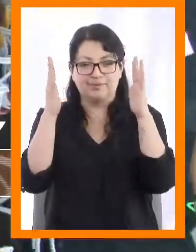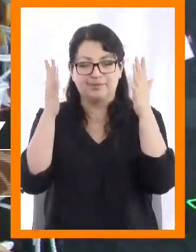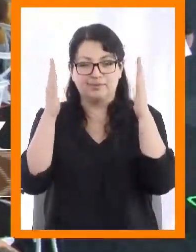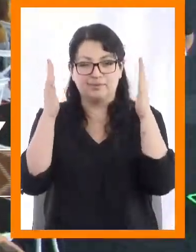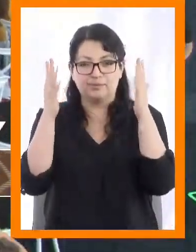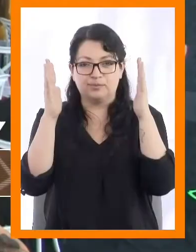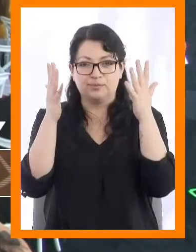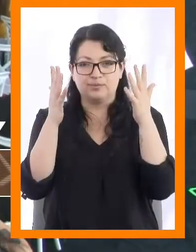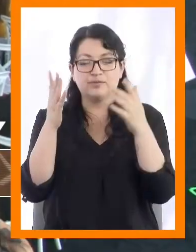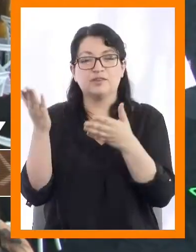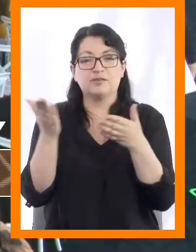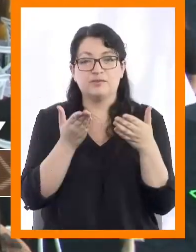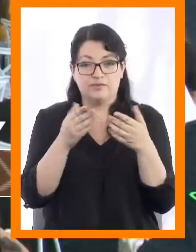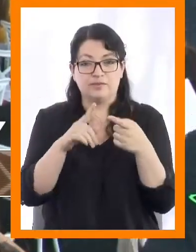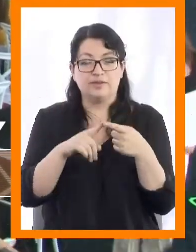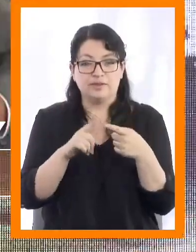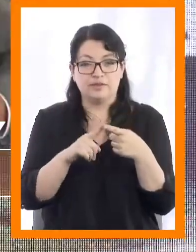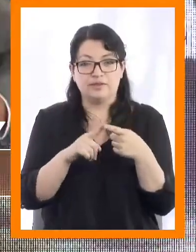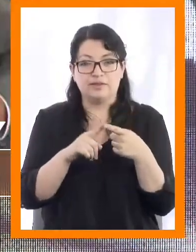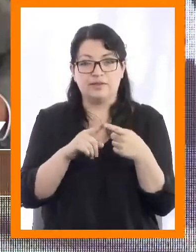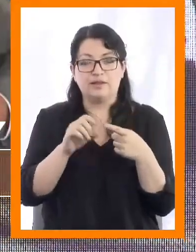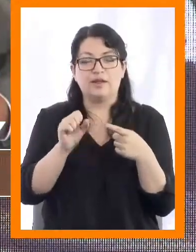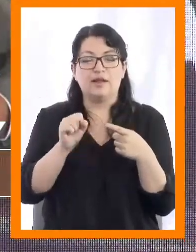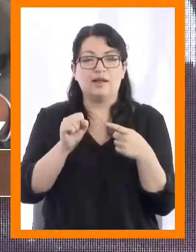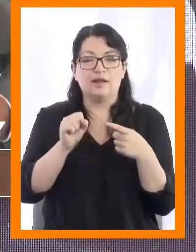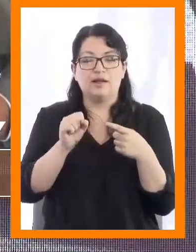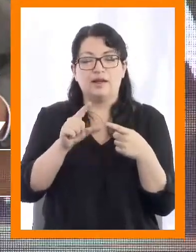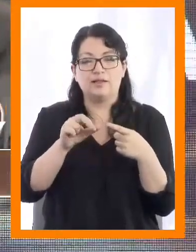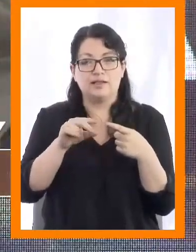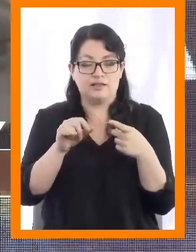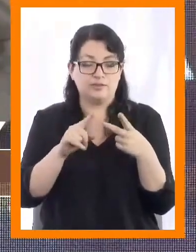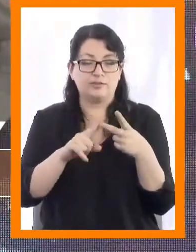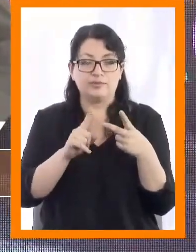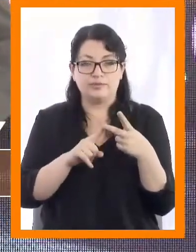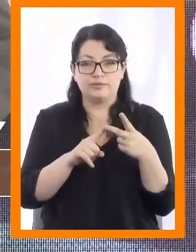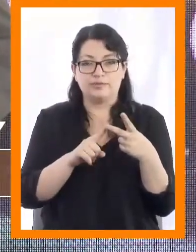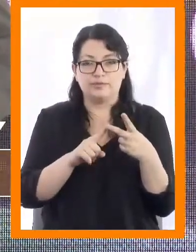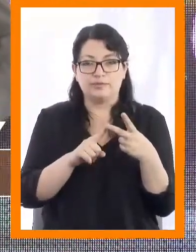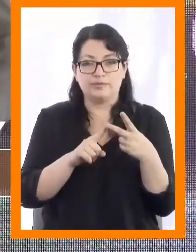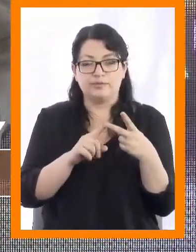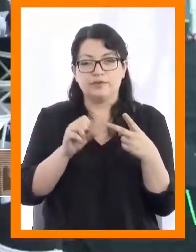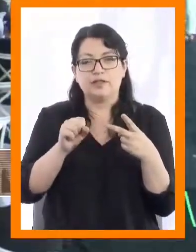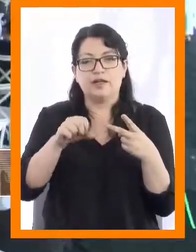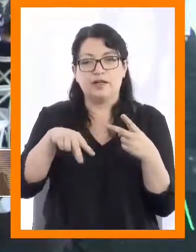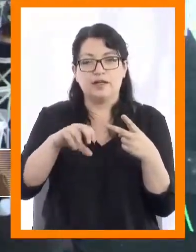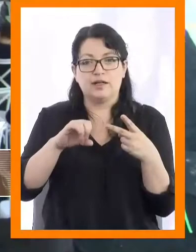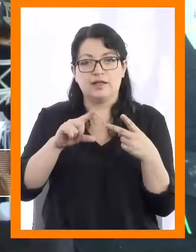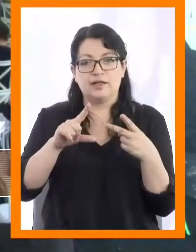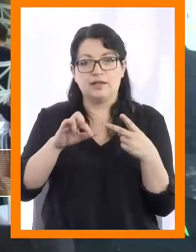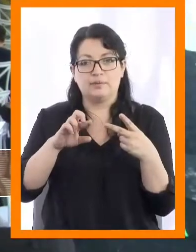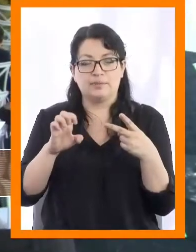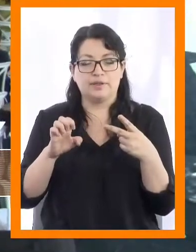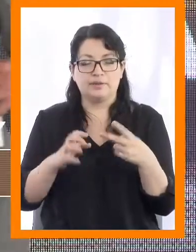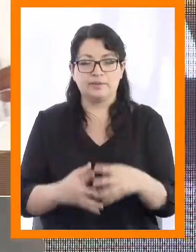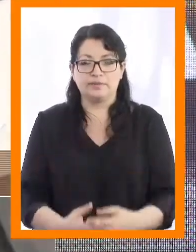Christopher Aliro Anabalón Utreras, Pía Constanza Ancalipe Salazar.